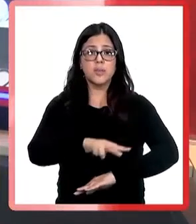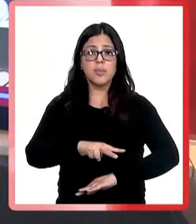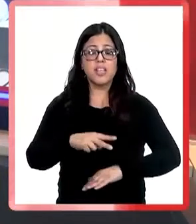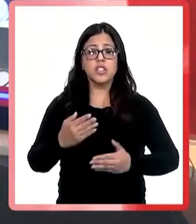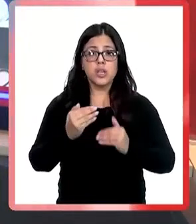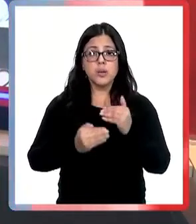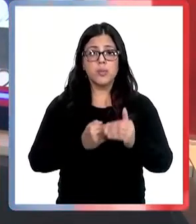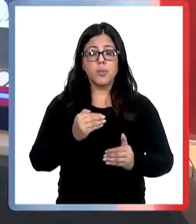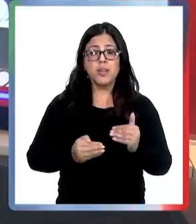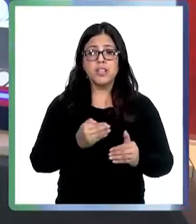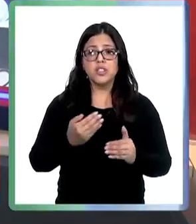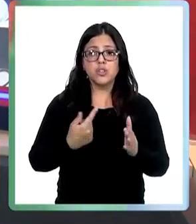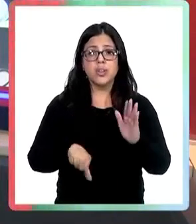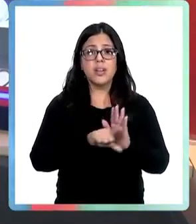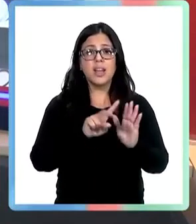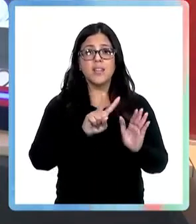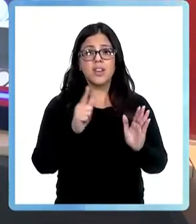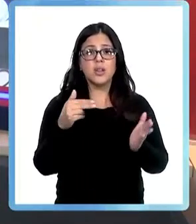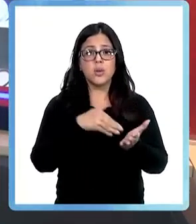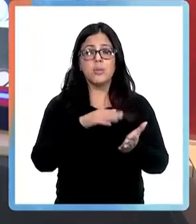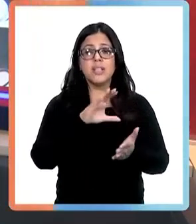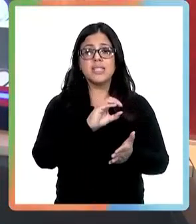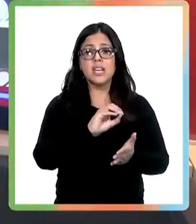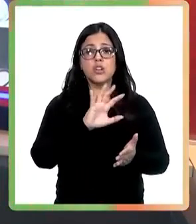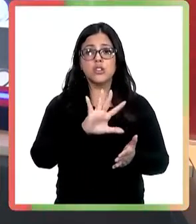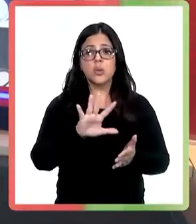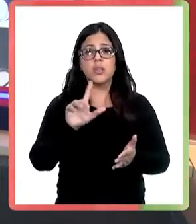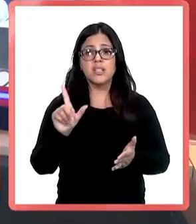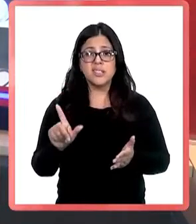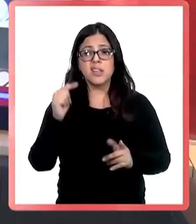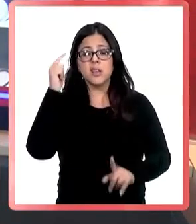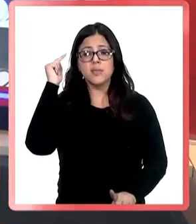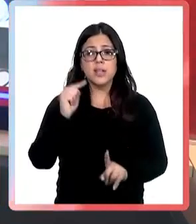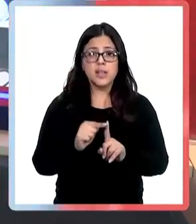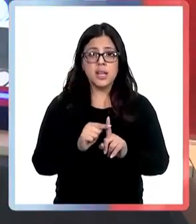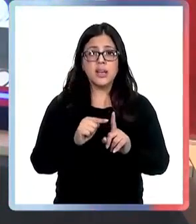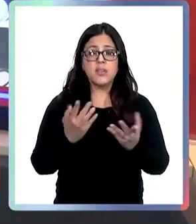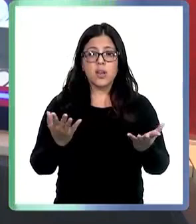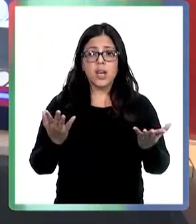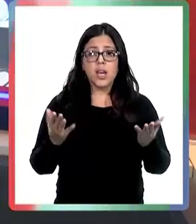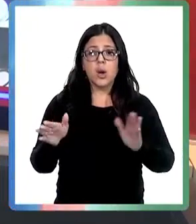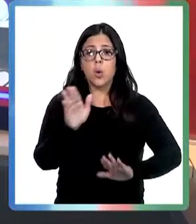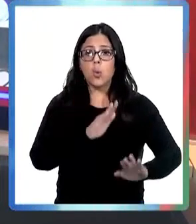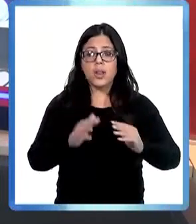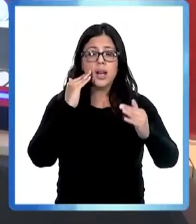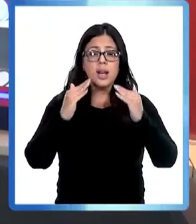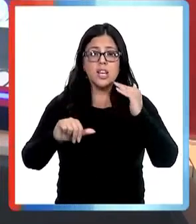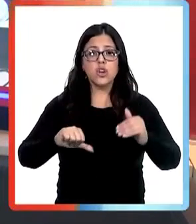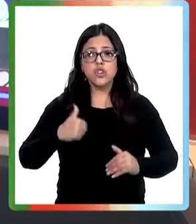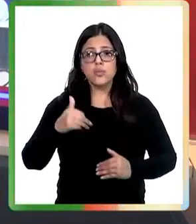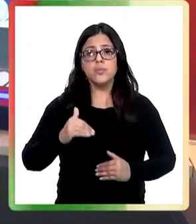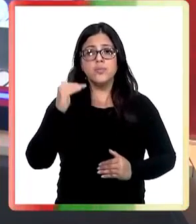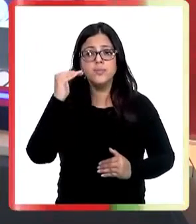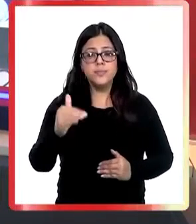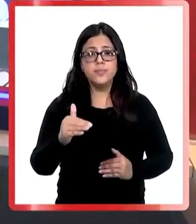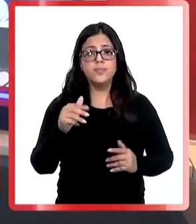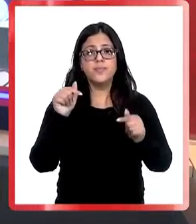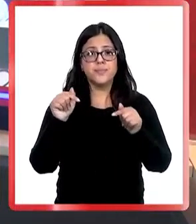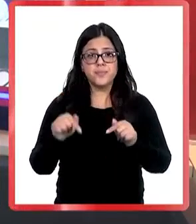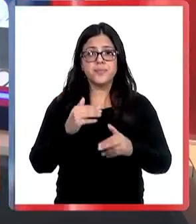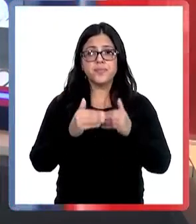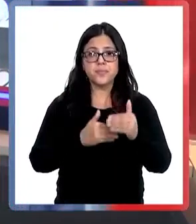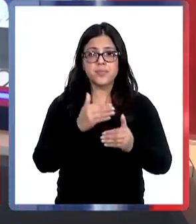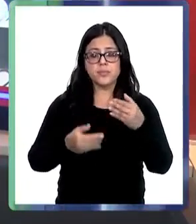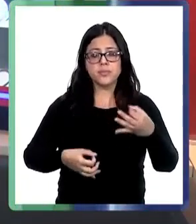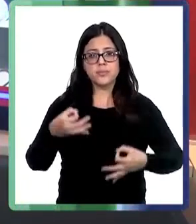busca salvaguardar a niños, niñas y adolescentes en este tipo de procesos judiciales cuando son víctimas de delitos violentos o